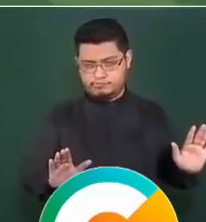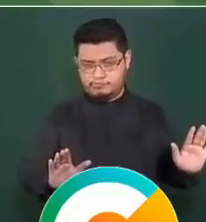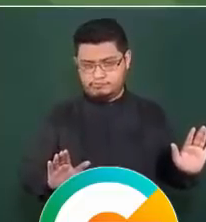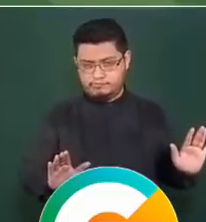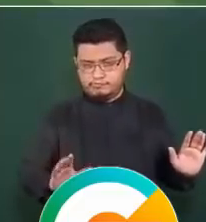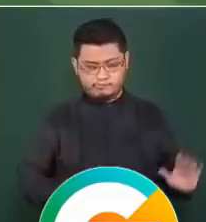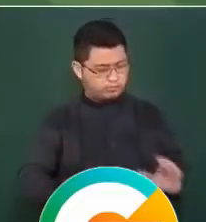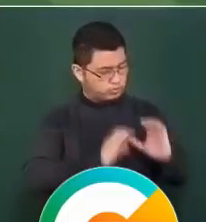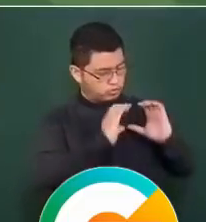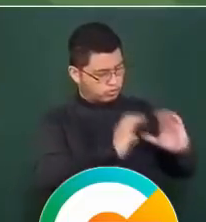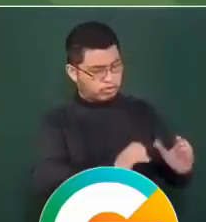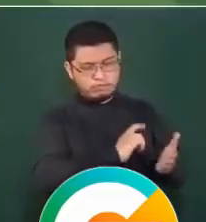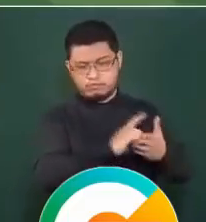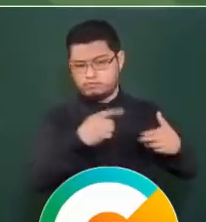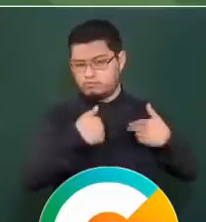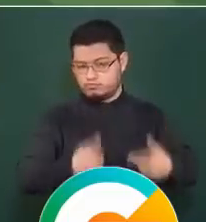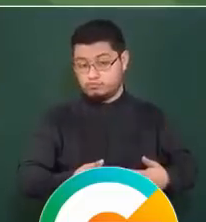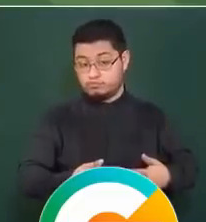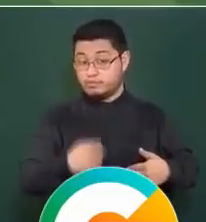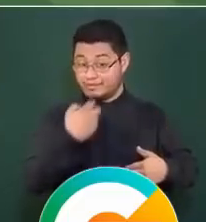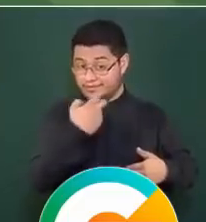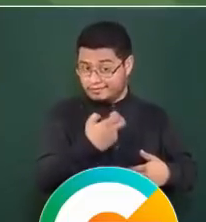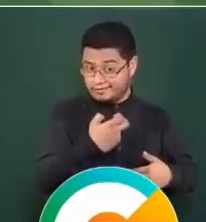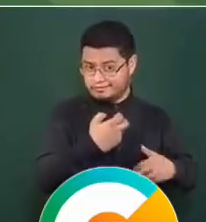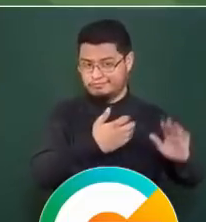Y eso es un compromiso.